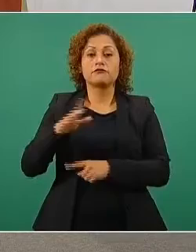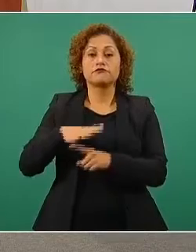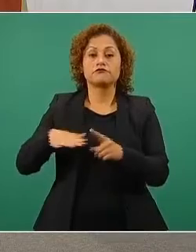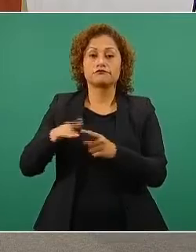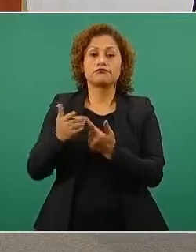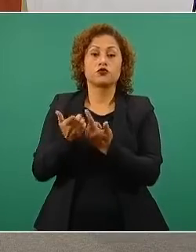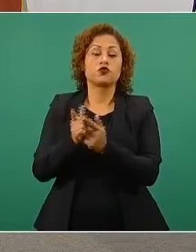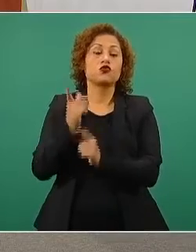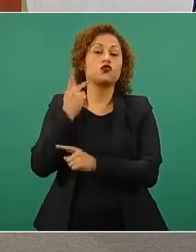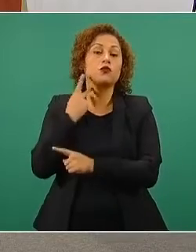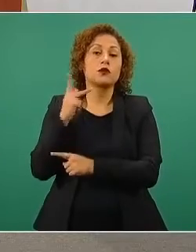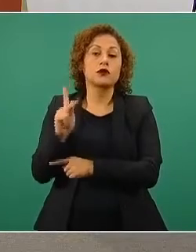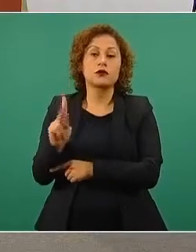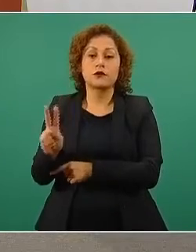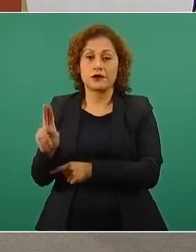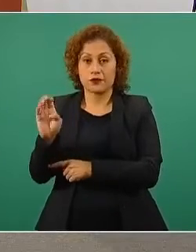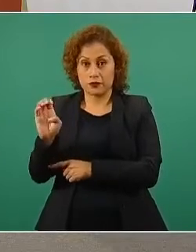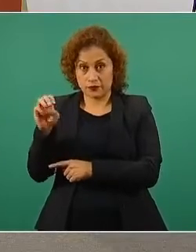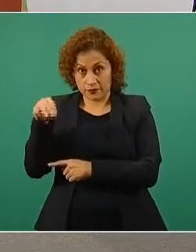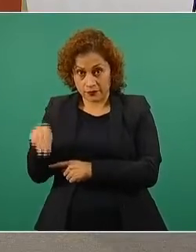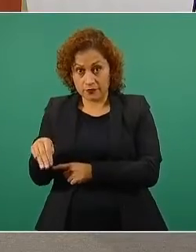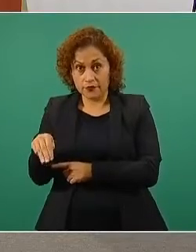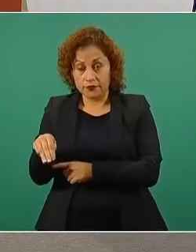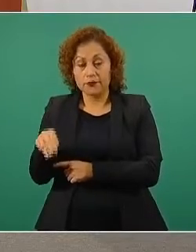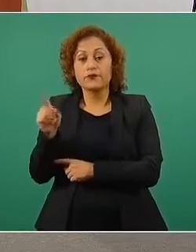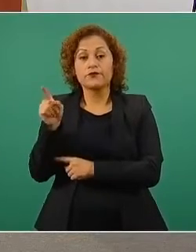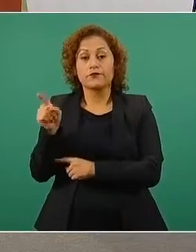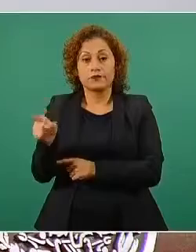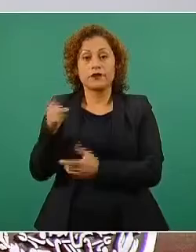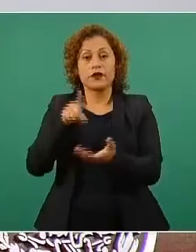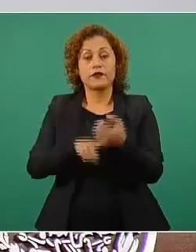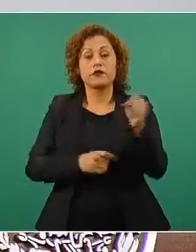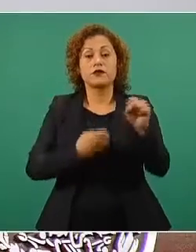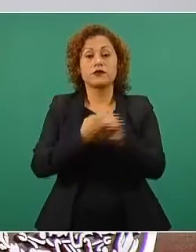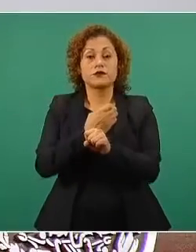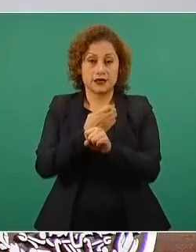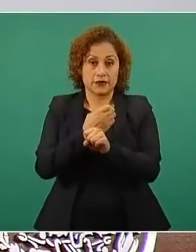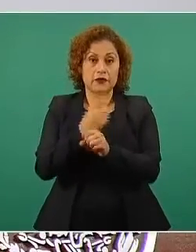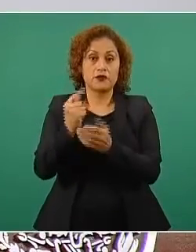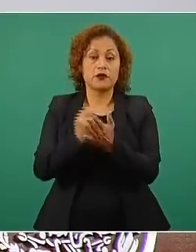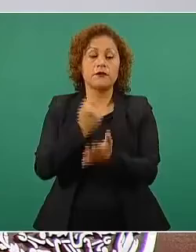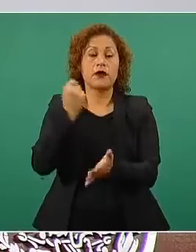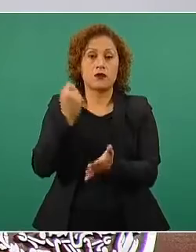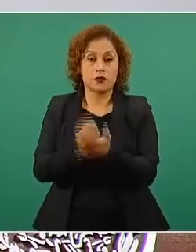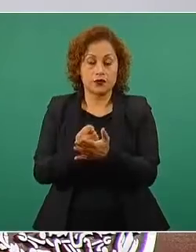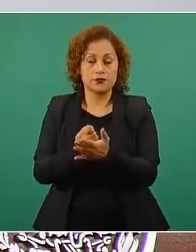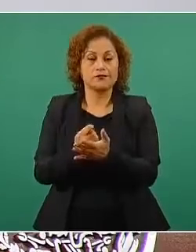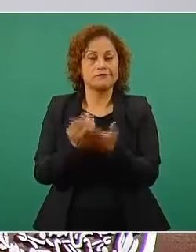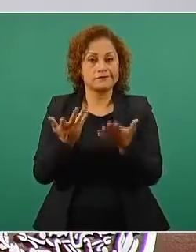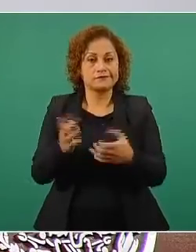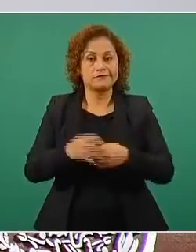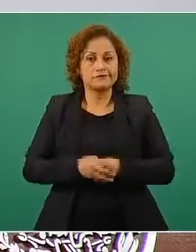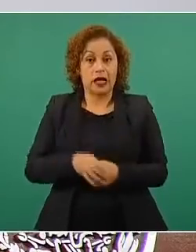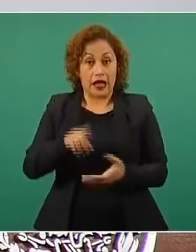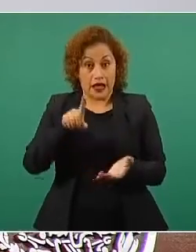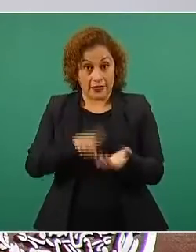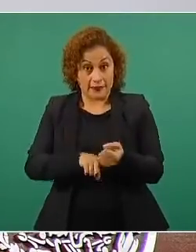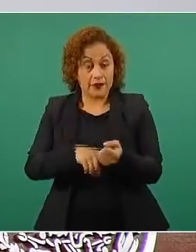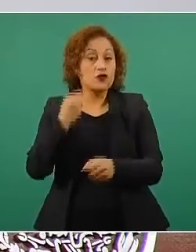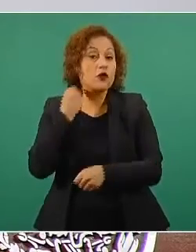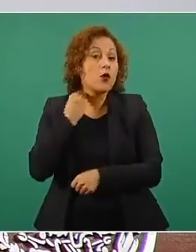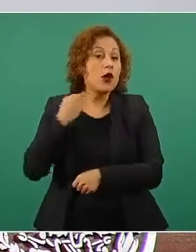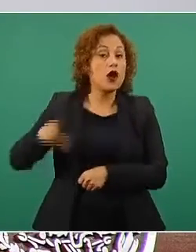Verde Ecologista en México en el Estado de Tamaulipas. La Fiscalía del Estado ha